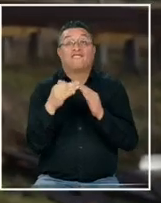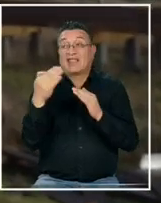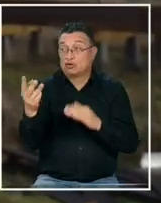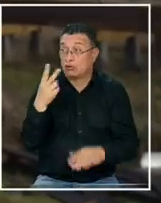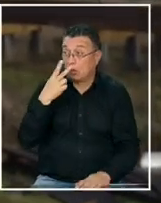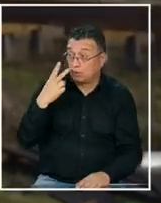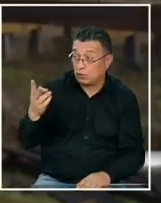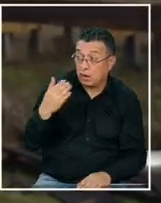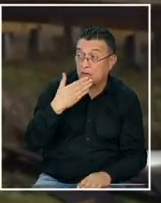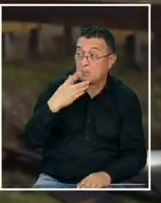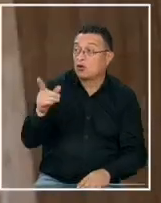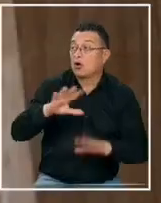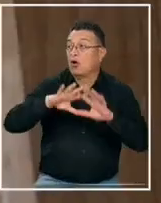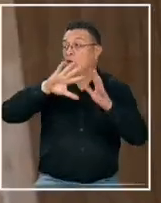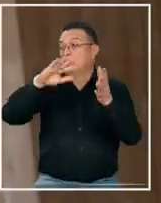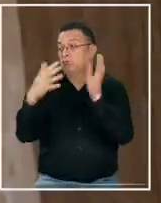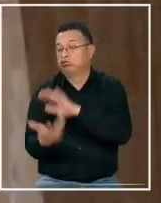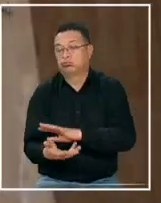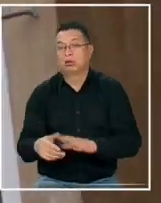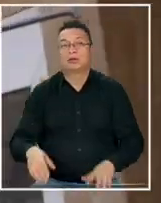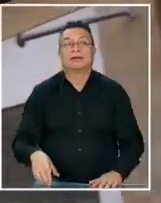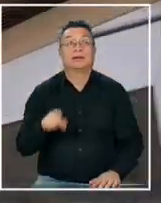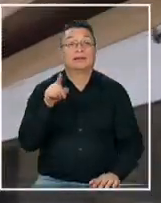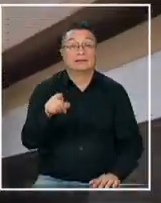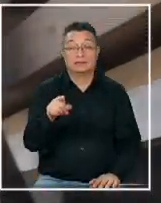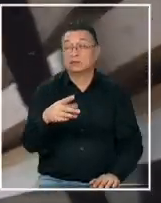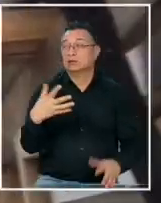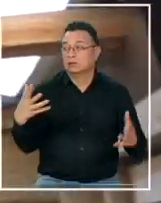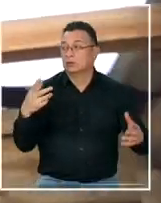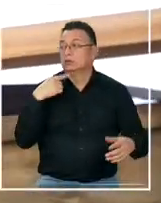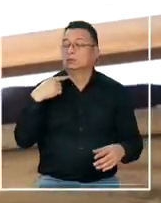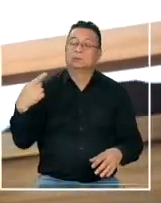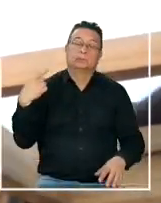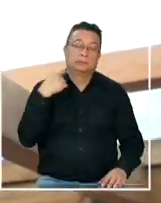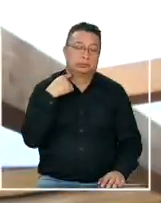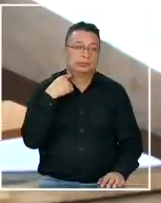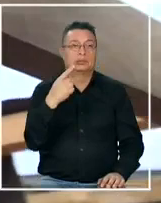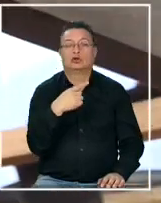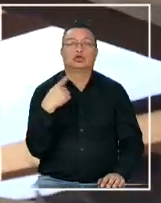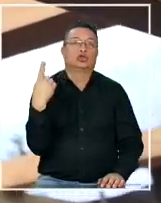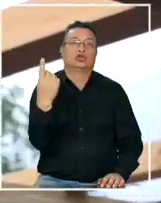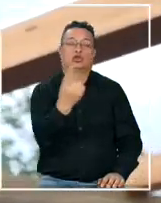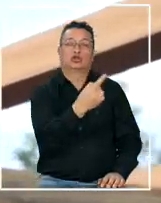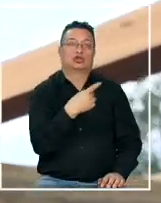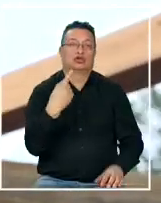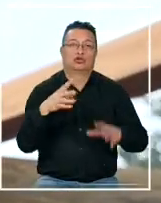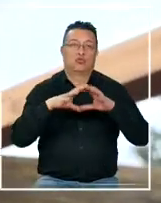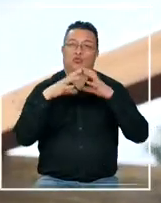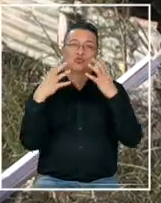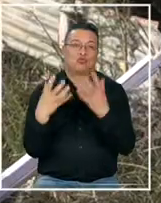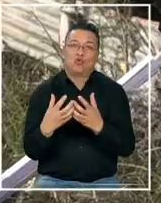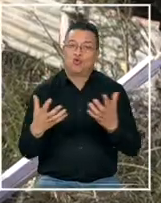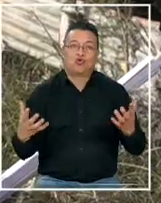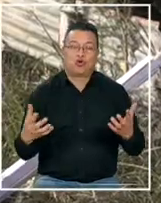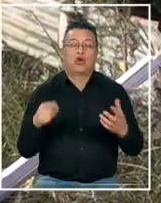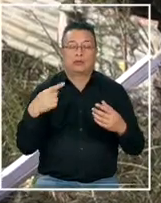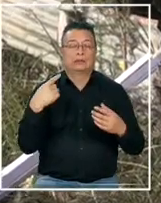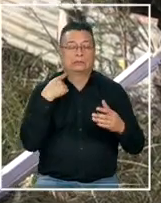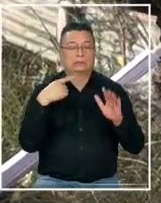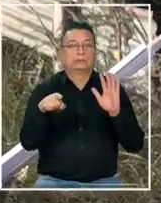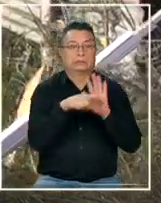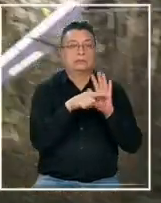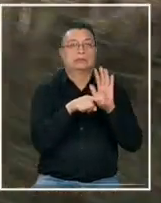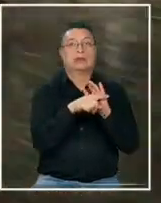miramos ya estaba todo en el suelo este fenómeno trae consecuencias en todo el planeta y dentro de esas consecuencias